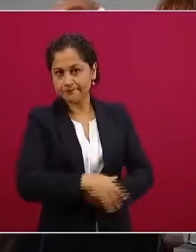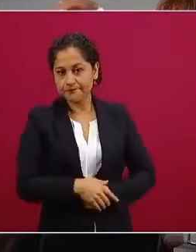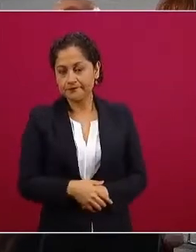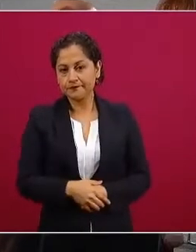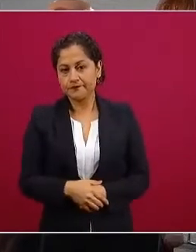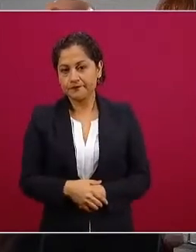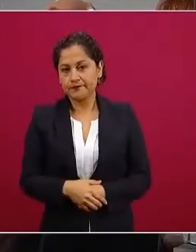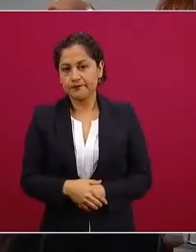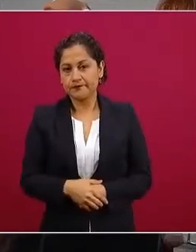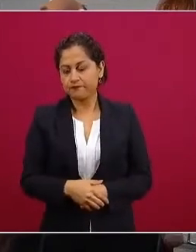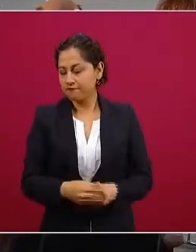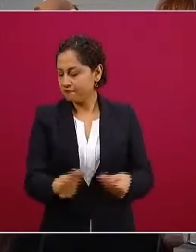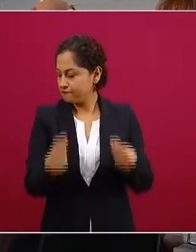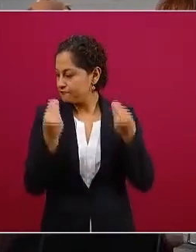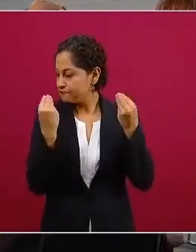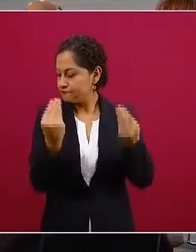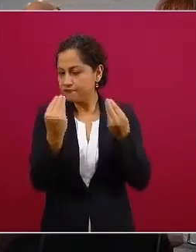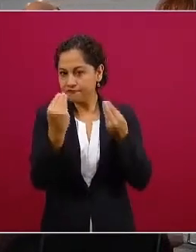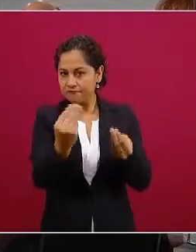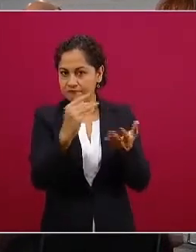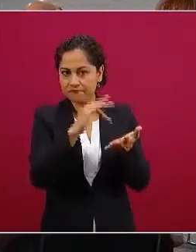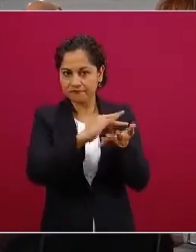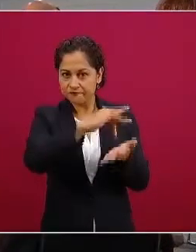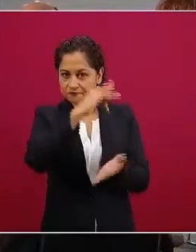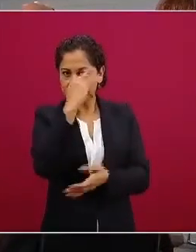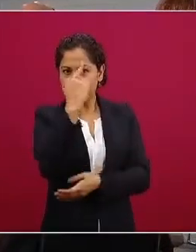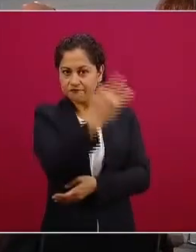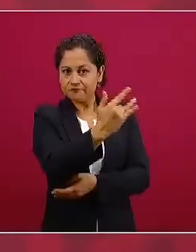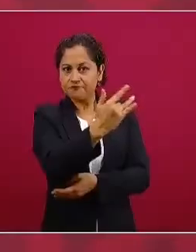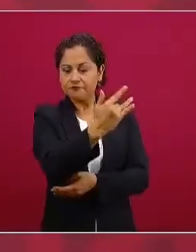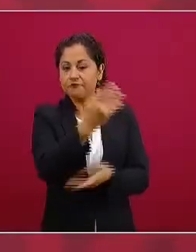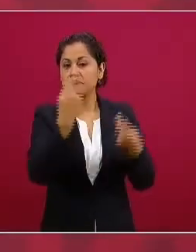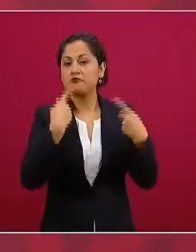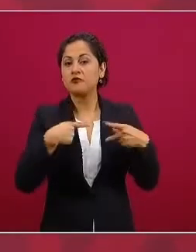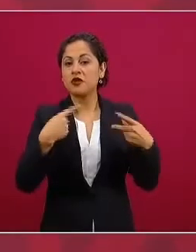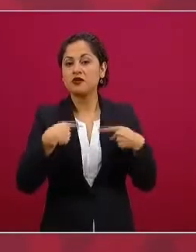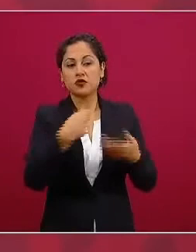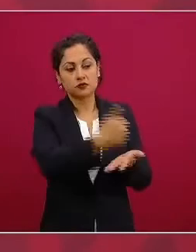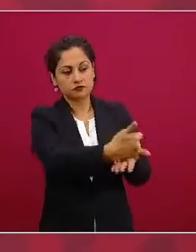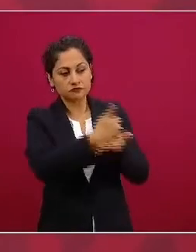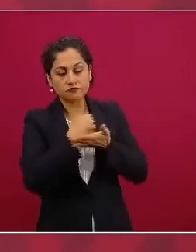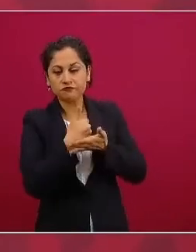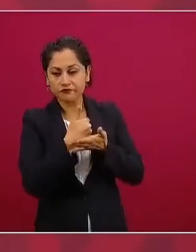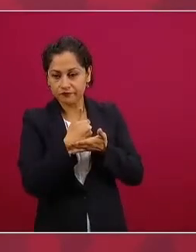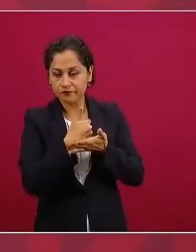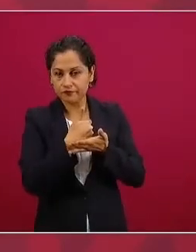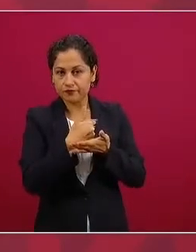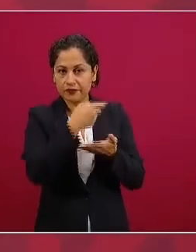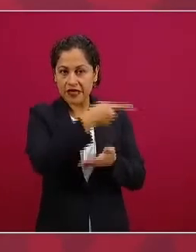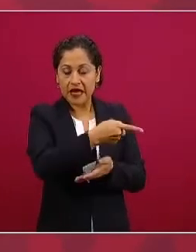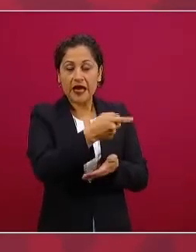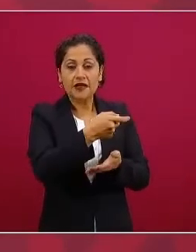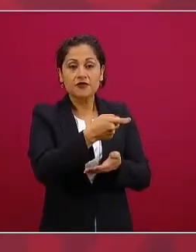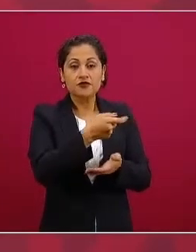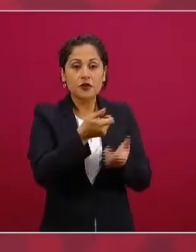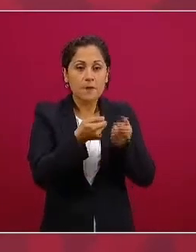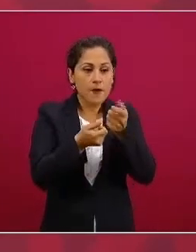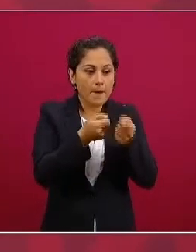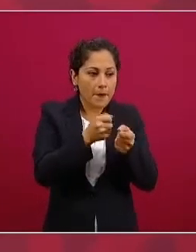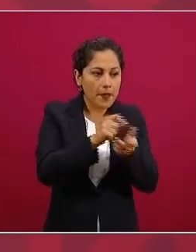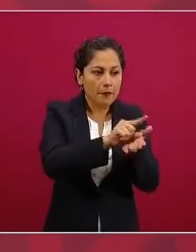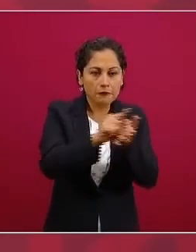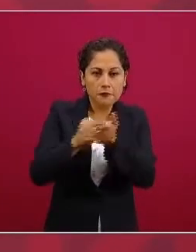muy agradecidos con los que nos ayudan en las redes sociales son millones